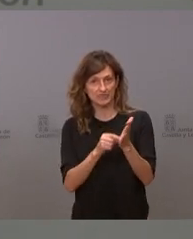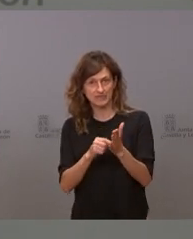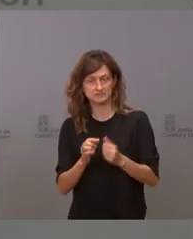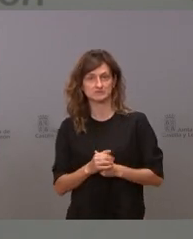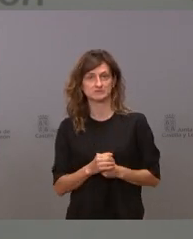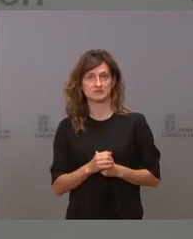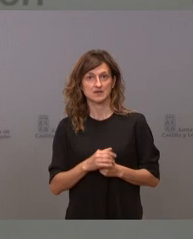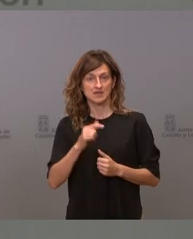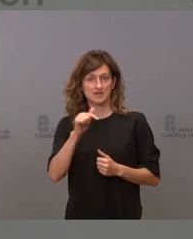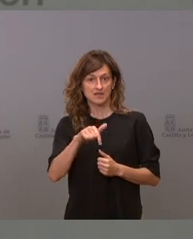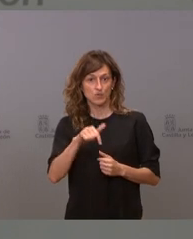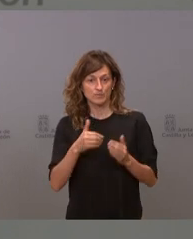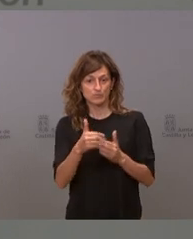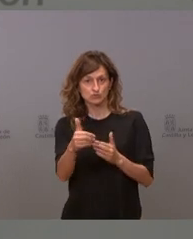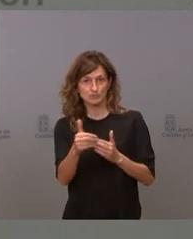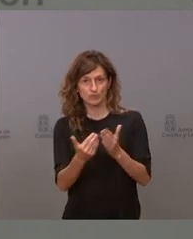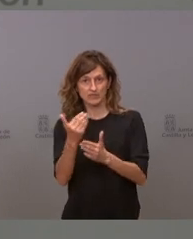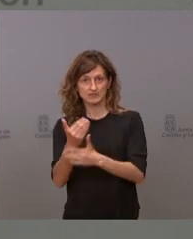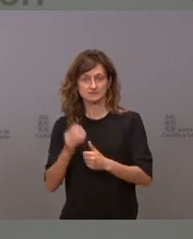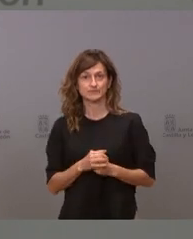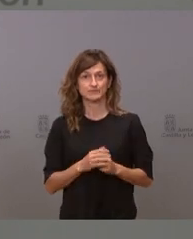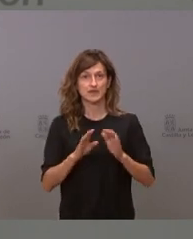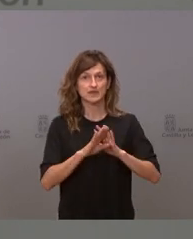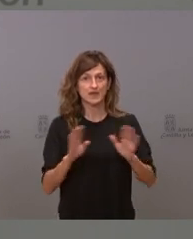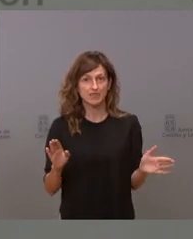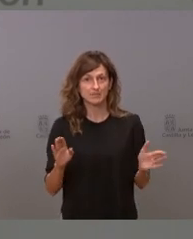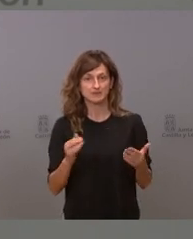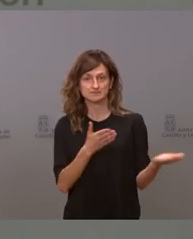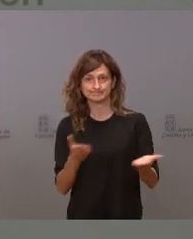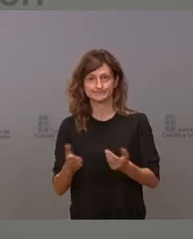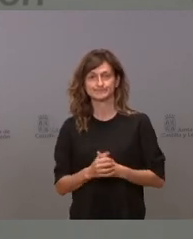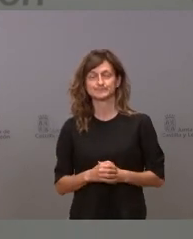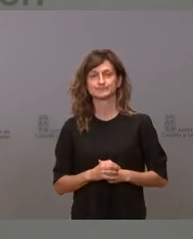a lo largo de los próximos días nada más y quedo a su disposición